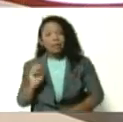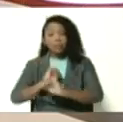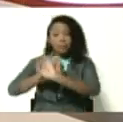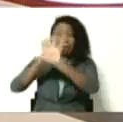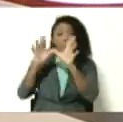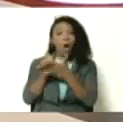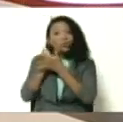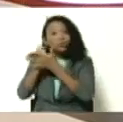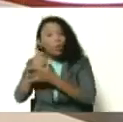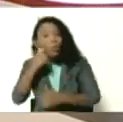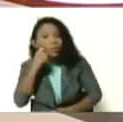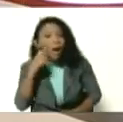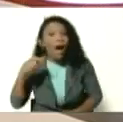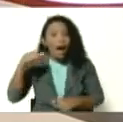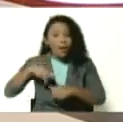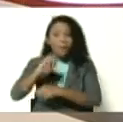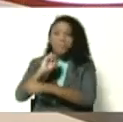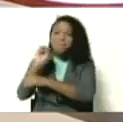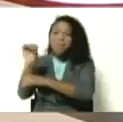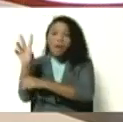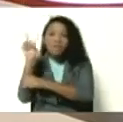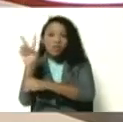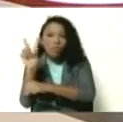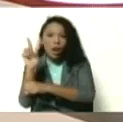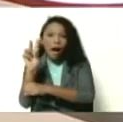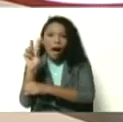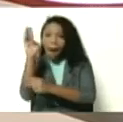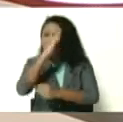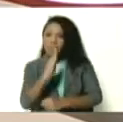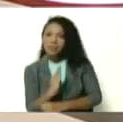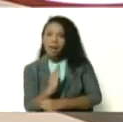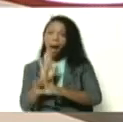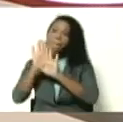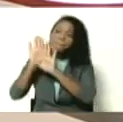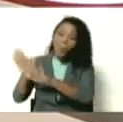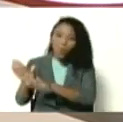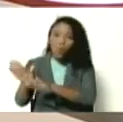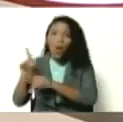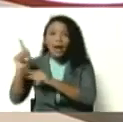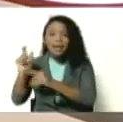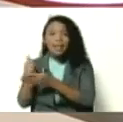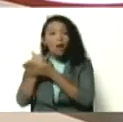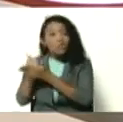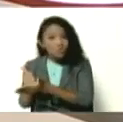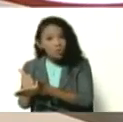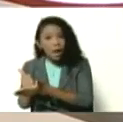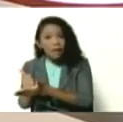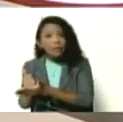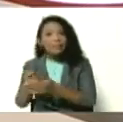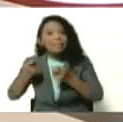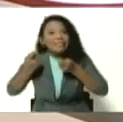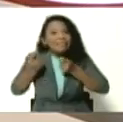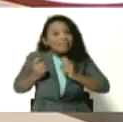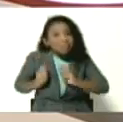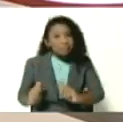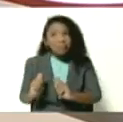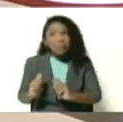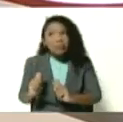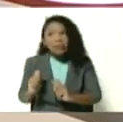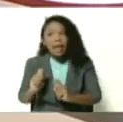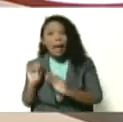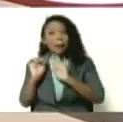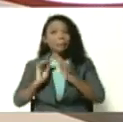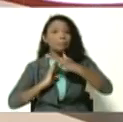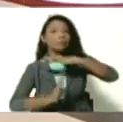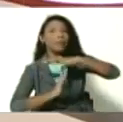la ayuda humanitaria la envía Venezuela a Brasil, a Manaos. Esa ayuda humanitaria que se ha pretendido imponer para la migración